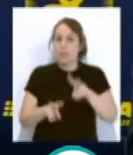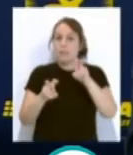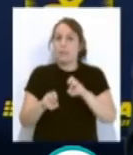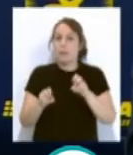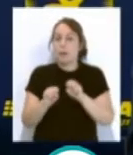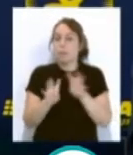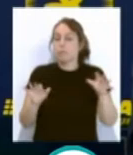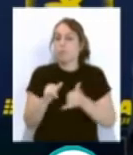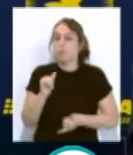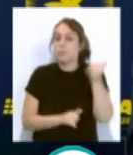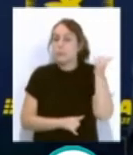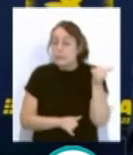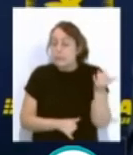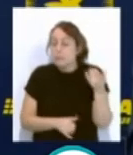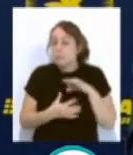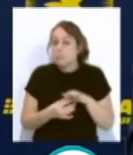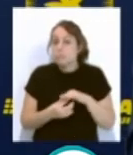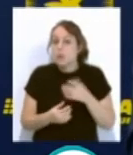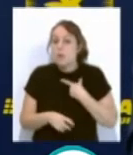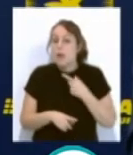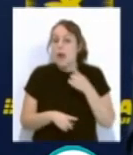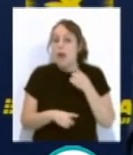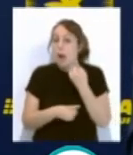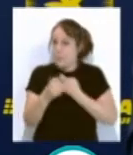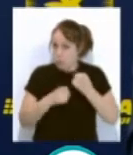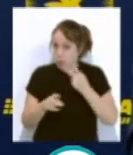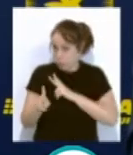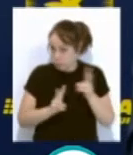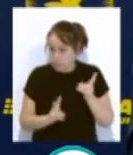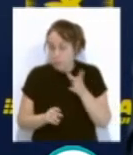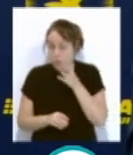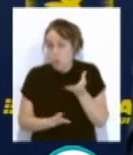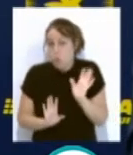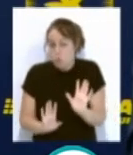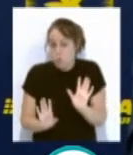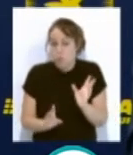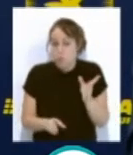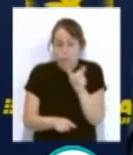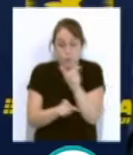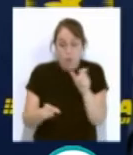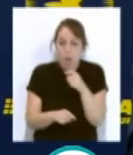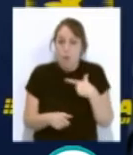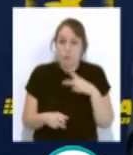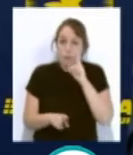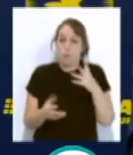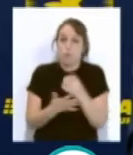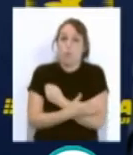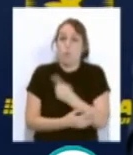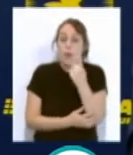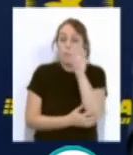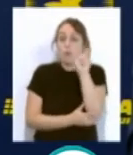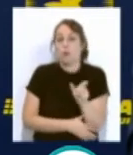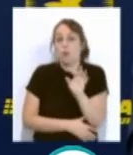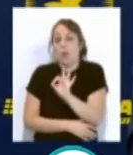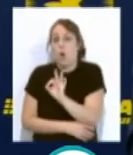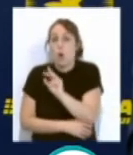yo creo que es una pregunta que te la voy a contestar, pero que sobra porque lo ha visto todo el mundo. Solo hay una persona o tres, porque hay